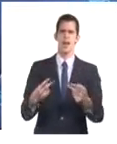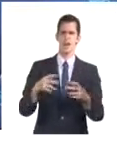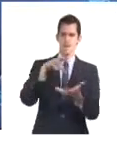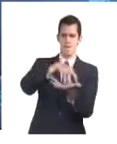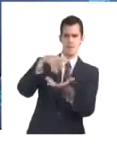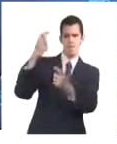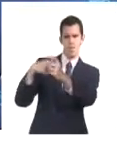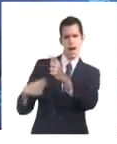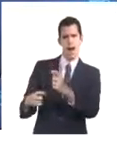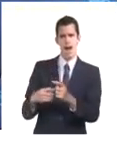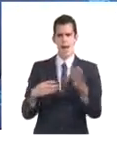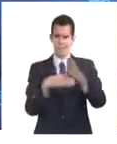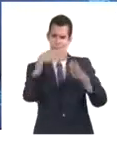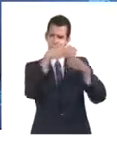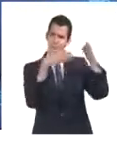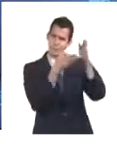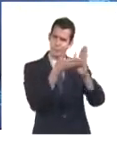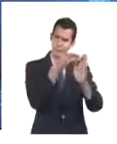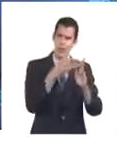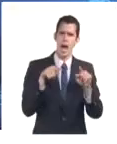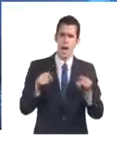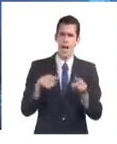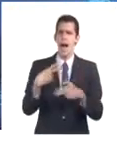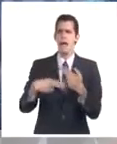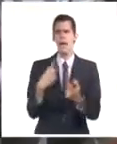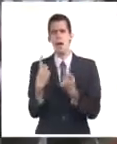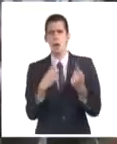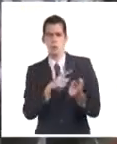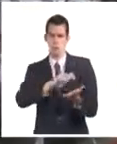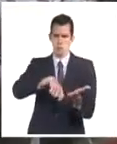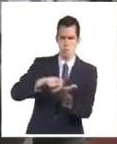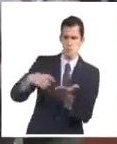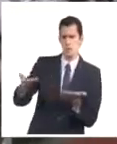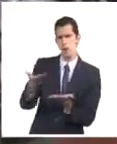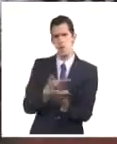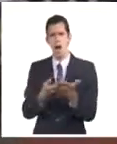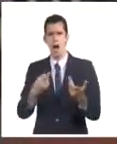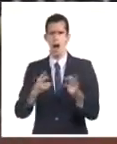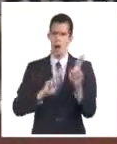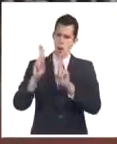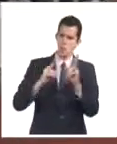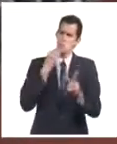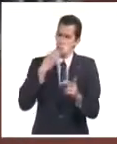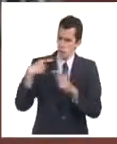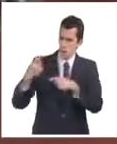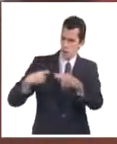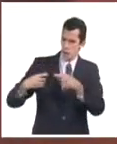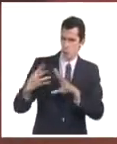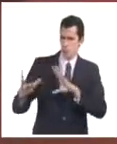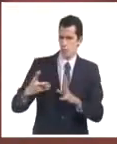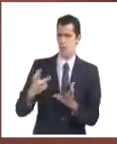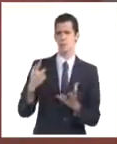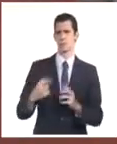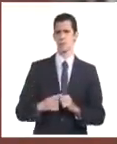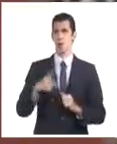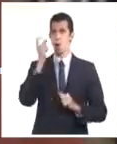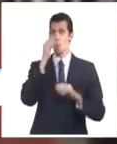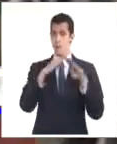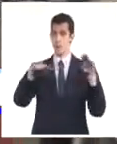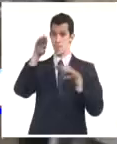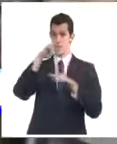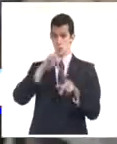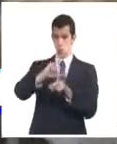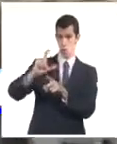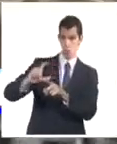entrevistas y firmaron cartas de intención de negocios. El ministro de la Construcción, René Mesa Villafaña, aseguró a la prensa que el evento cumplió el